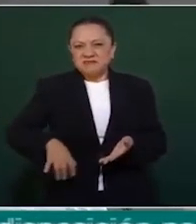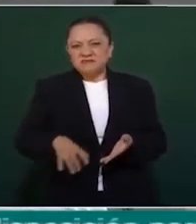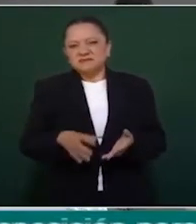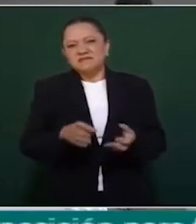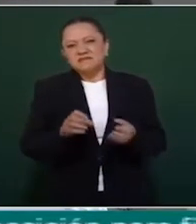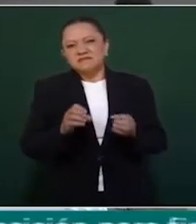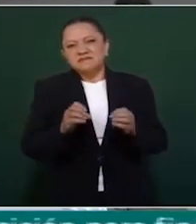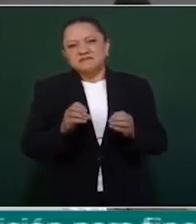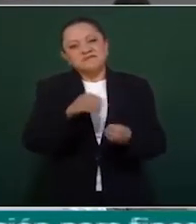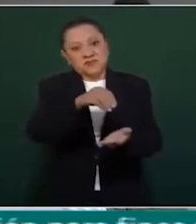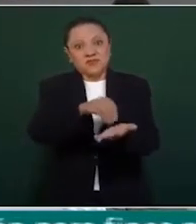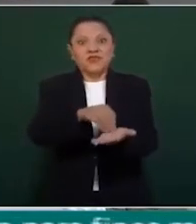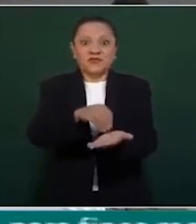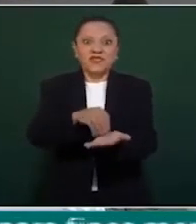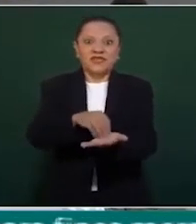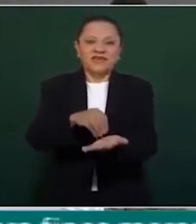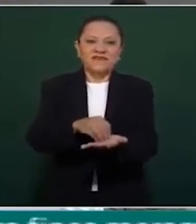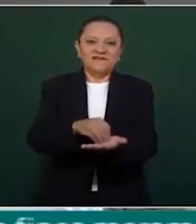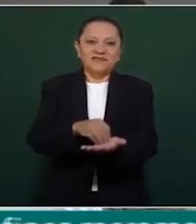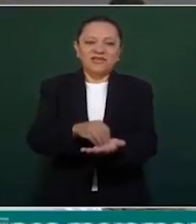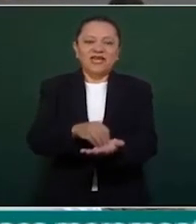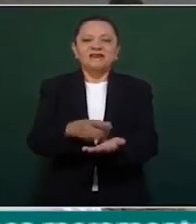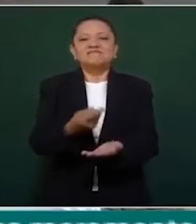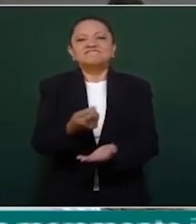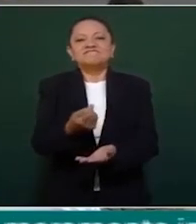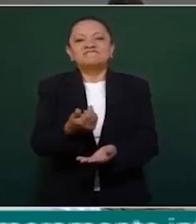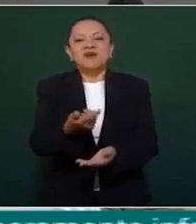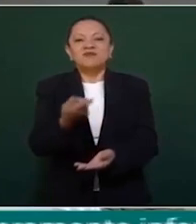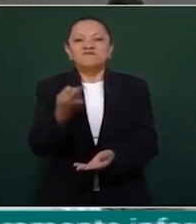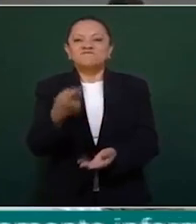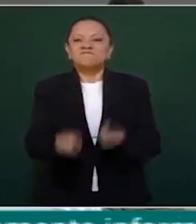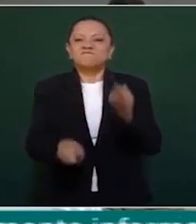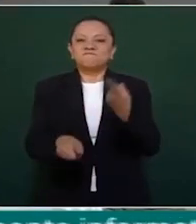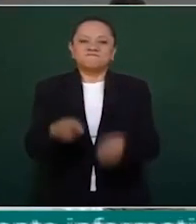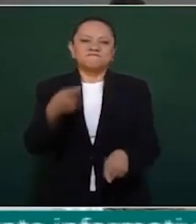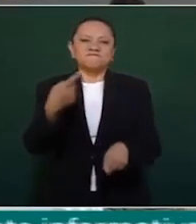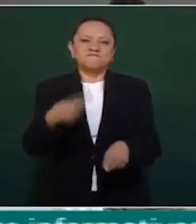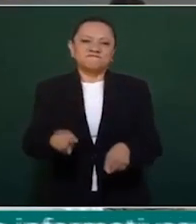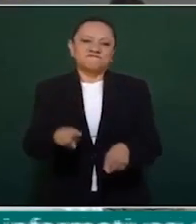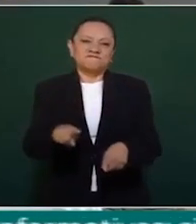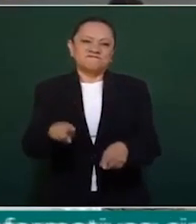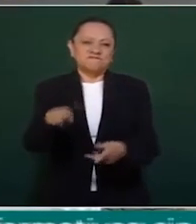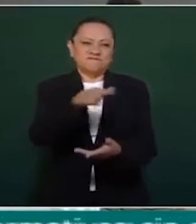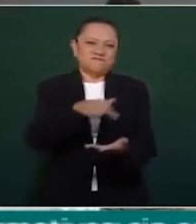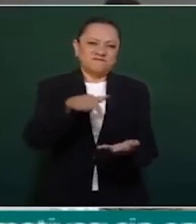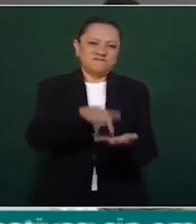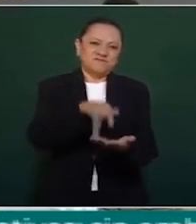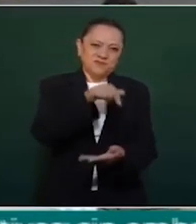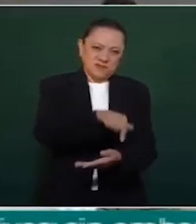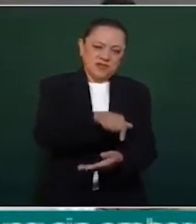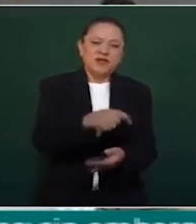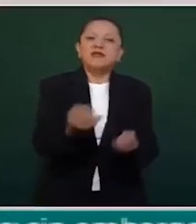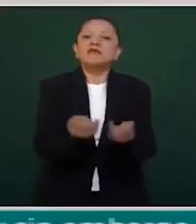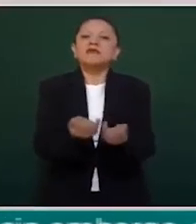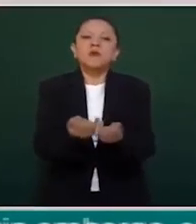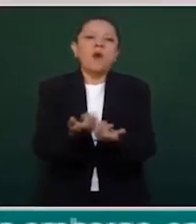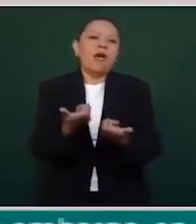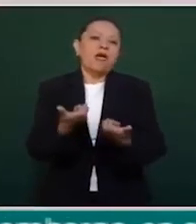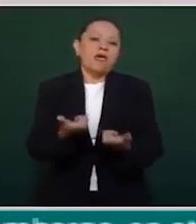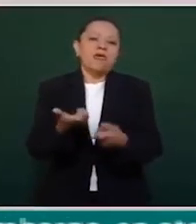todavía caciquismo, tanto en lo económico como